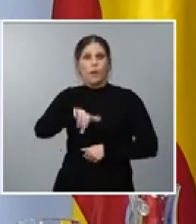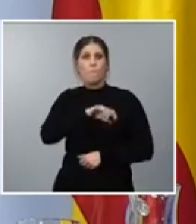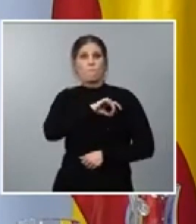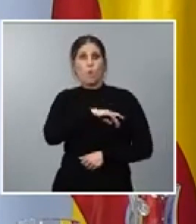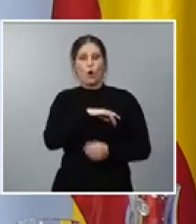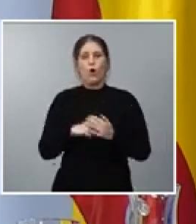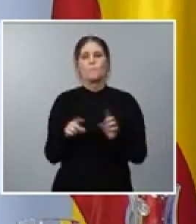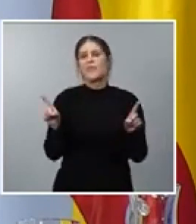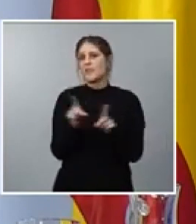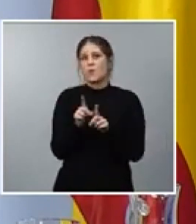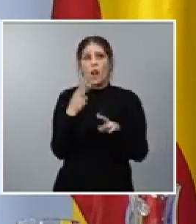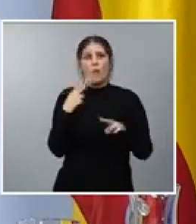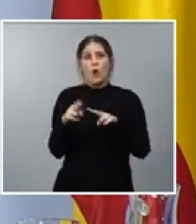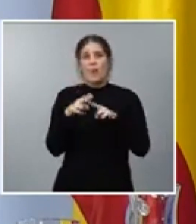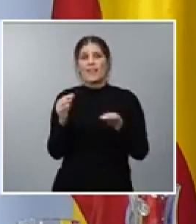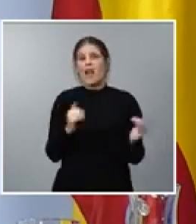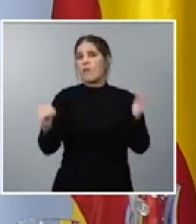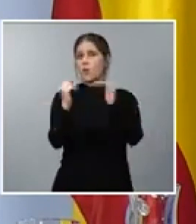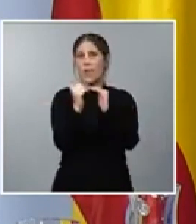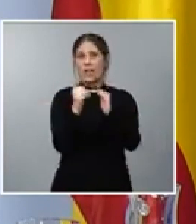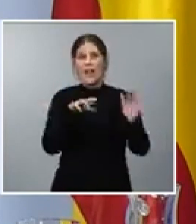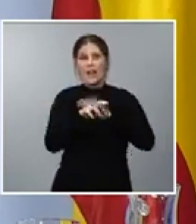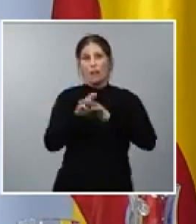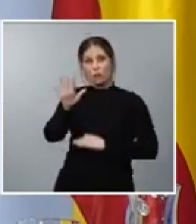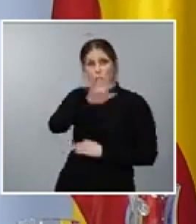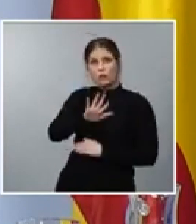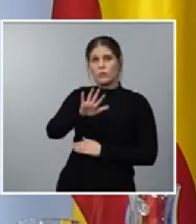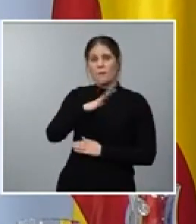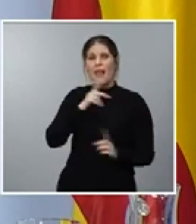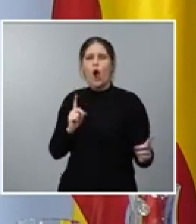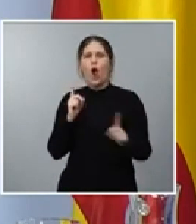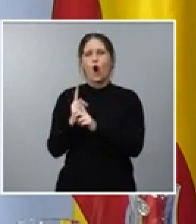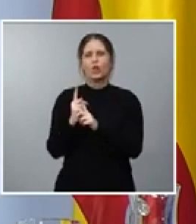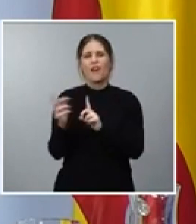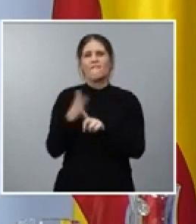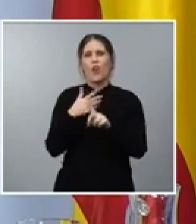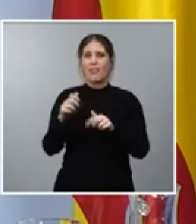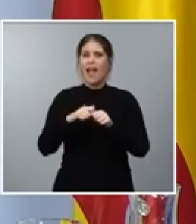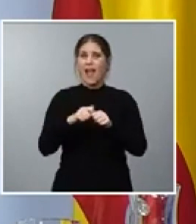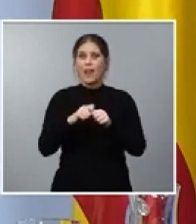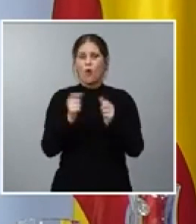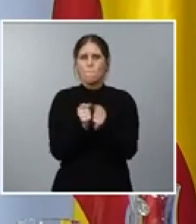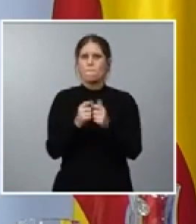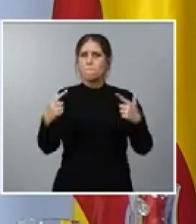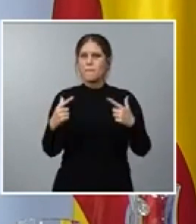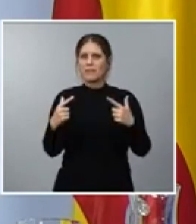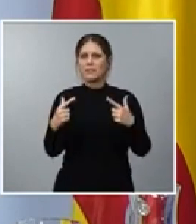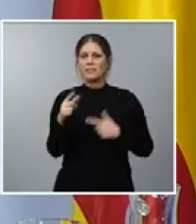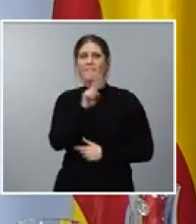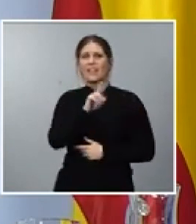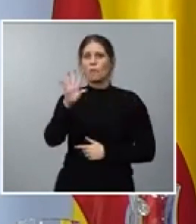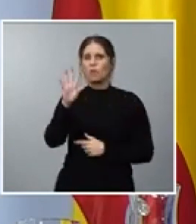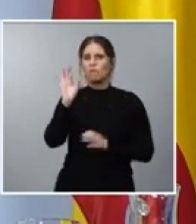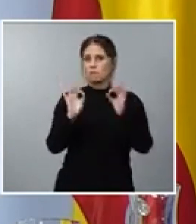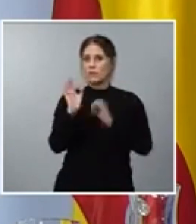la política de igualdad. Los recursos del Estado para combatir la lacra de la violencia de género han aumentado un 24%